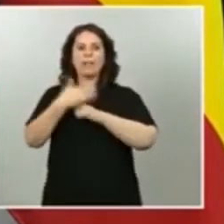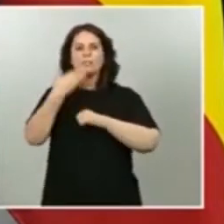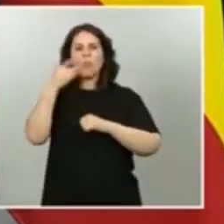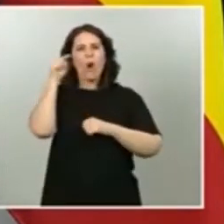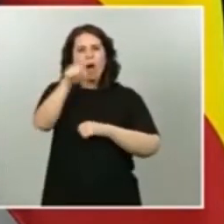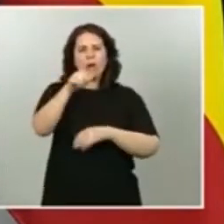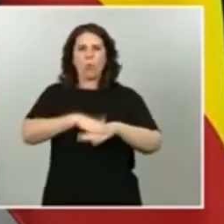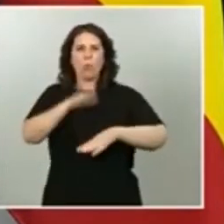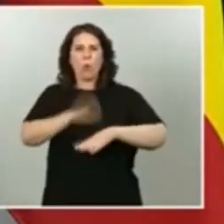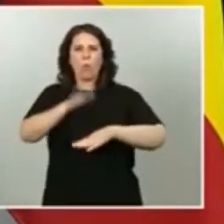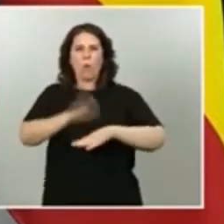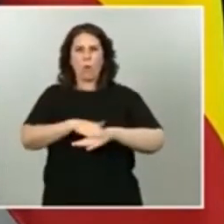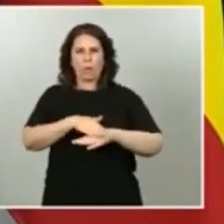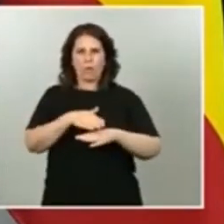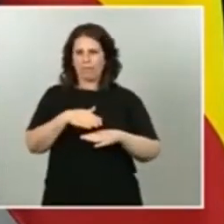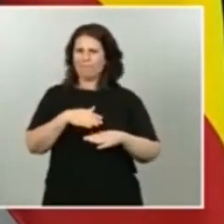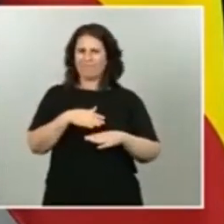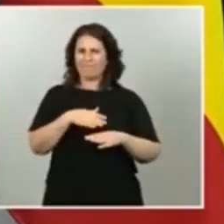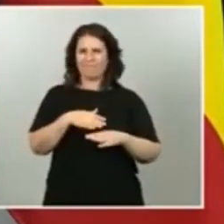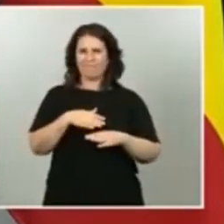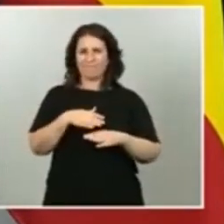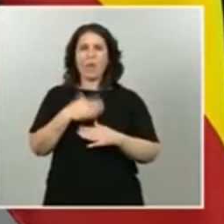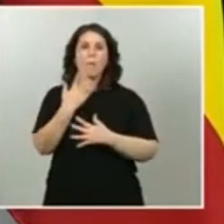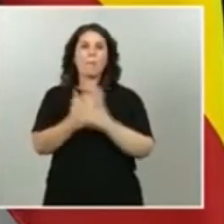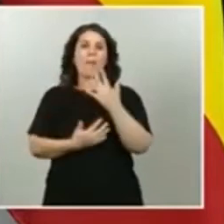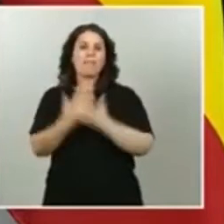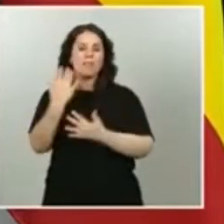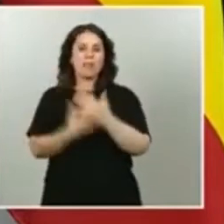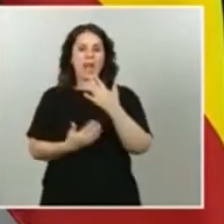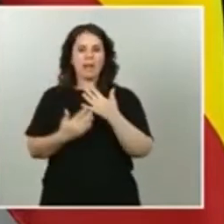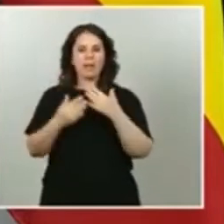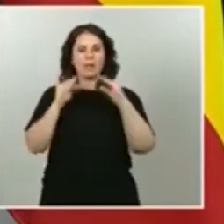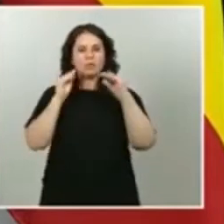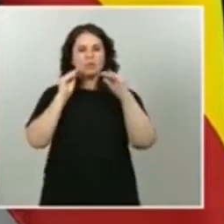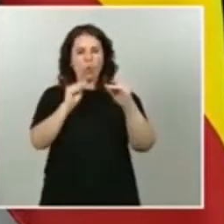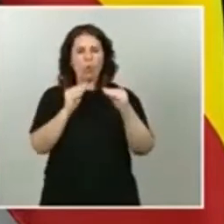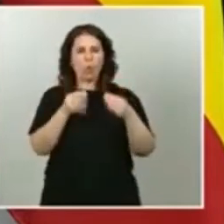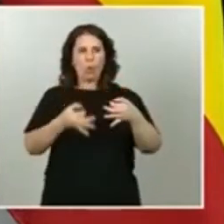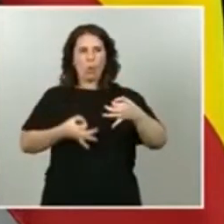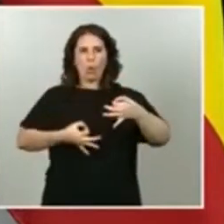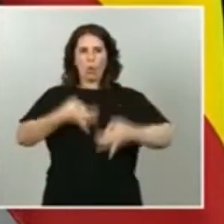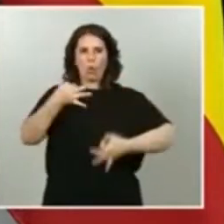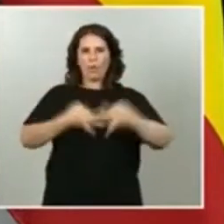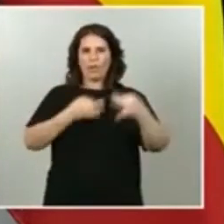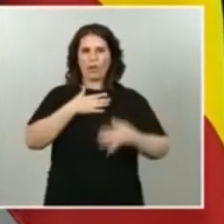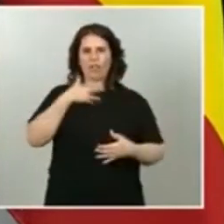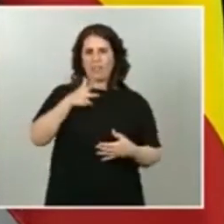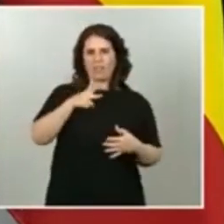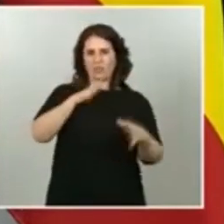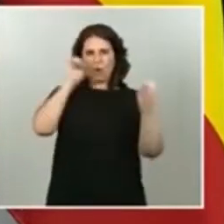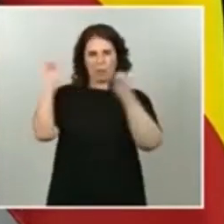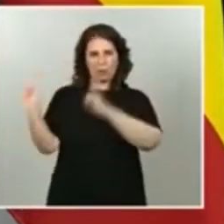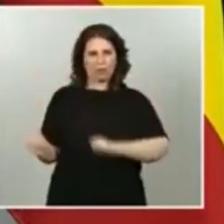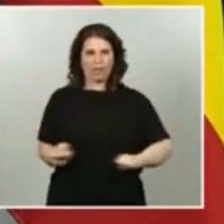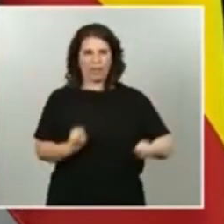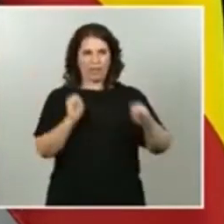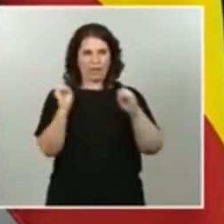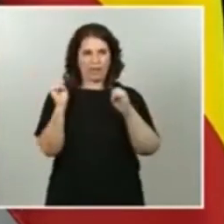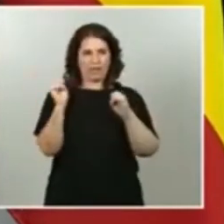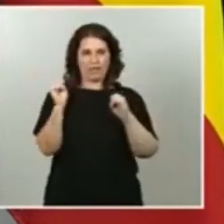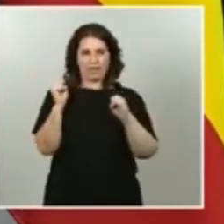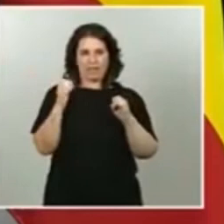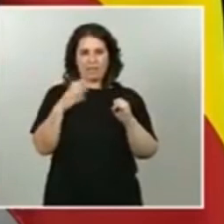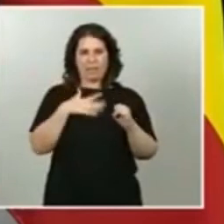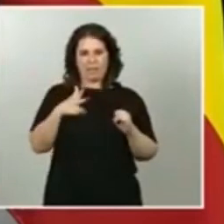Mezclar los dispositivos jurídicos con los que cuenta el derecho para proteger, el derecho de la propiedad,